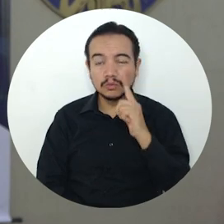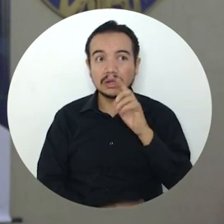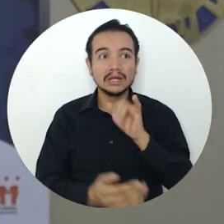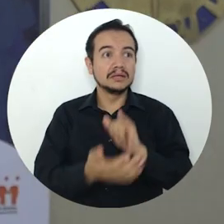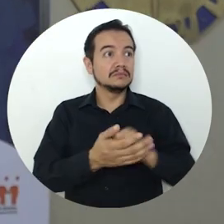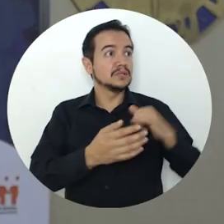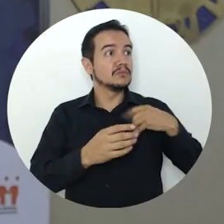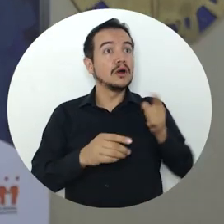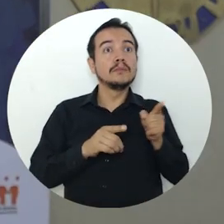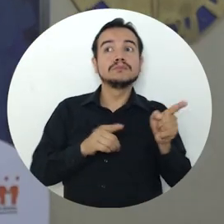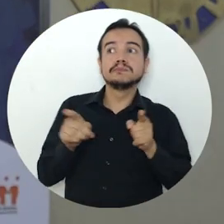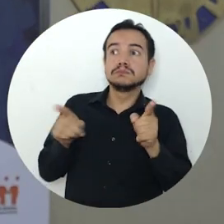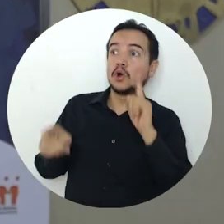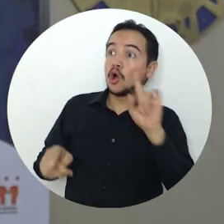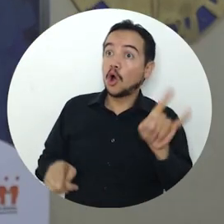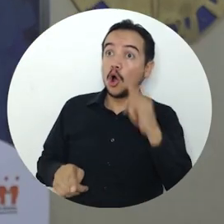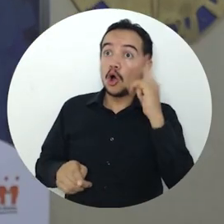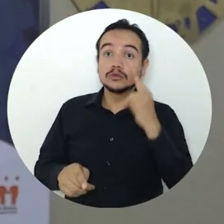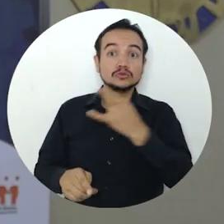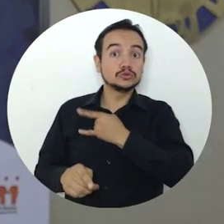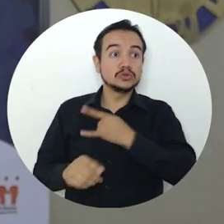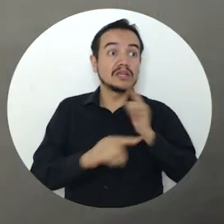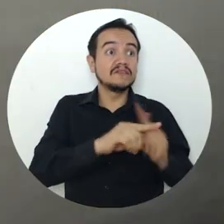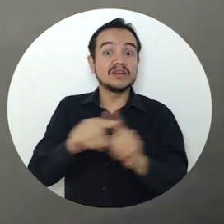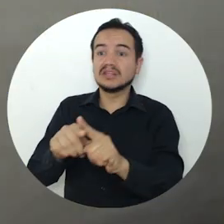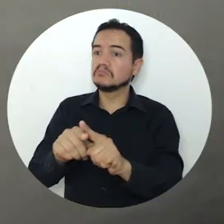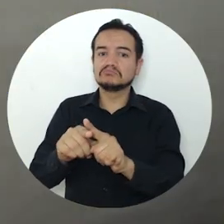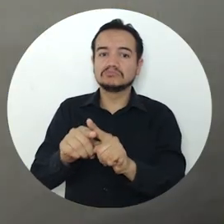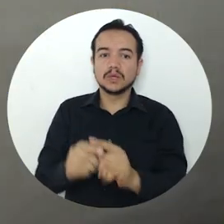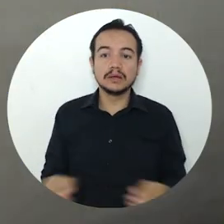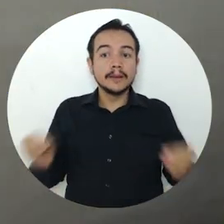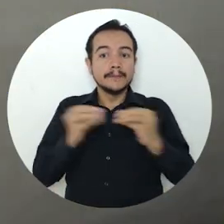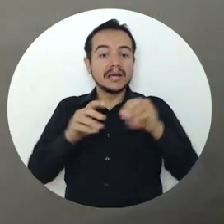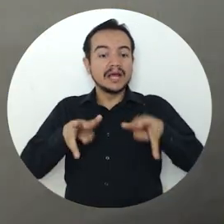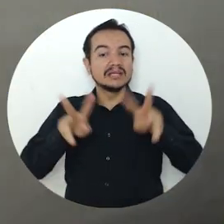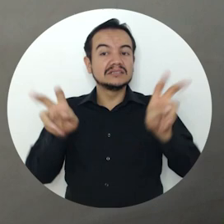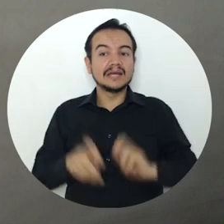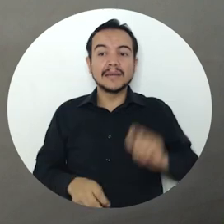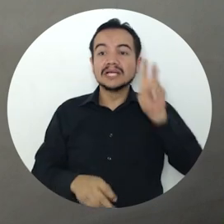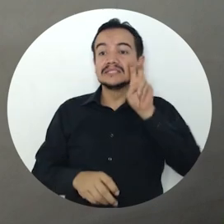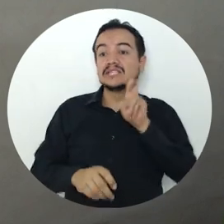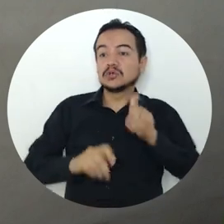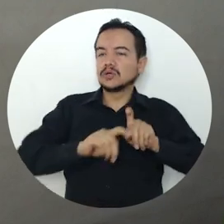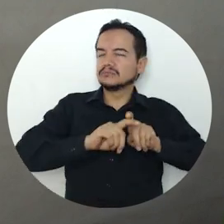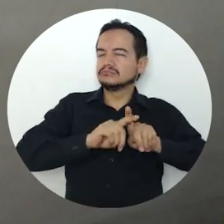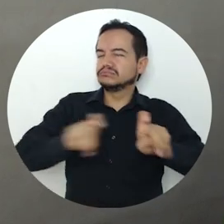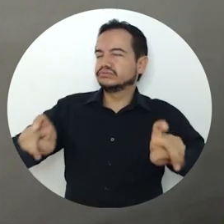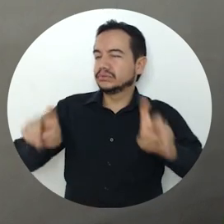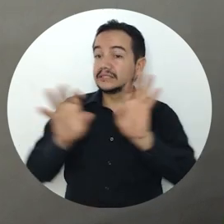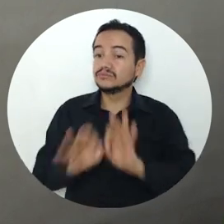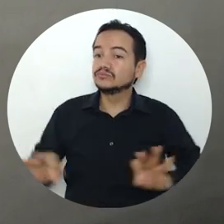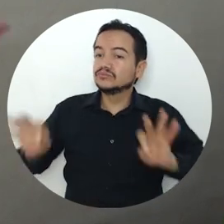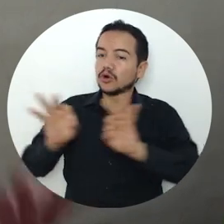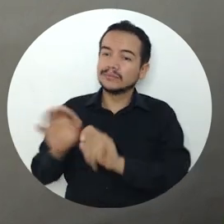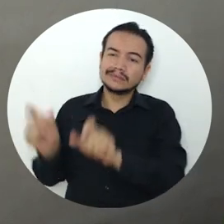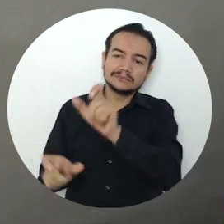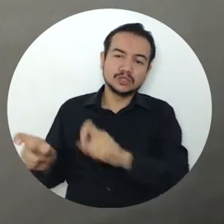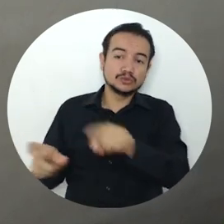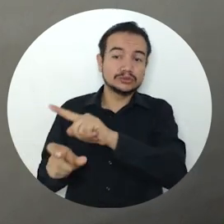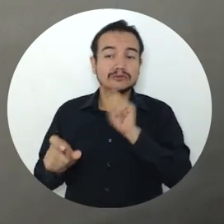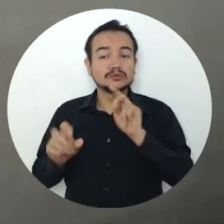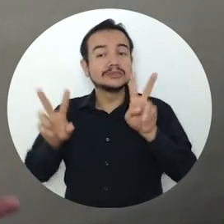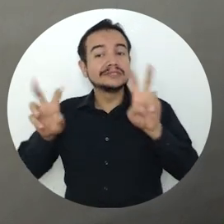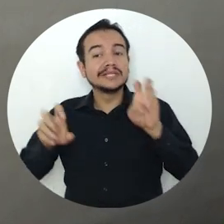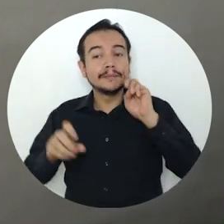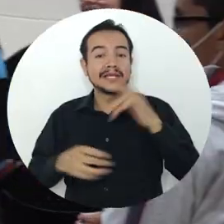ya que no es algo que se presenta en todas las universidades. La importancia de la diversidad sexual, género y de relaciones. Es un tema que es muy importante para estudiantes